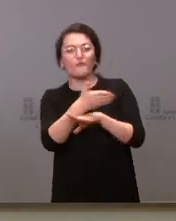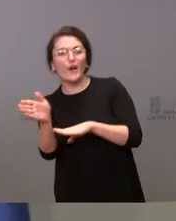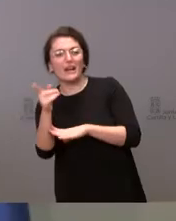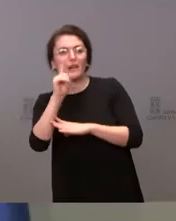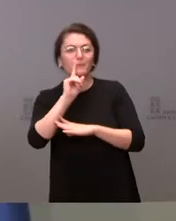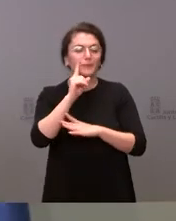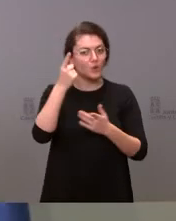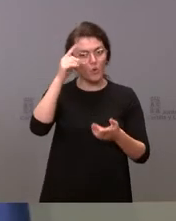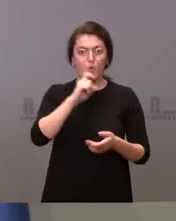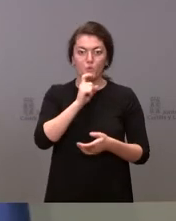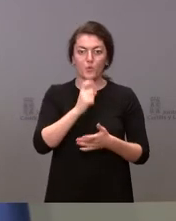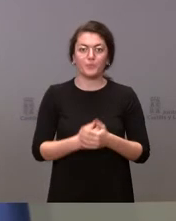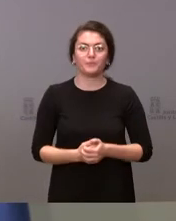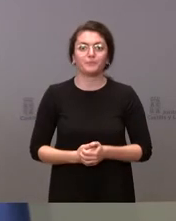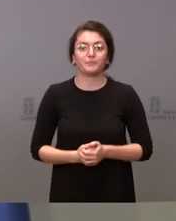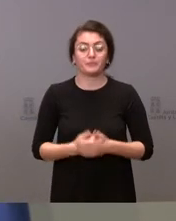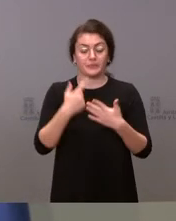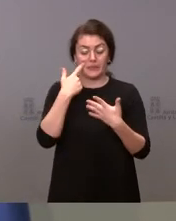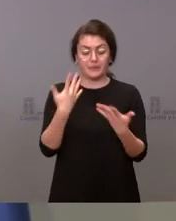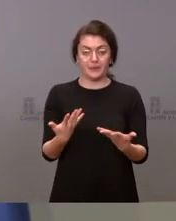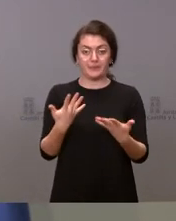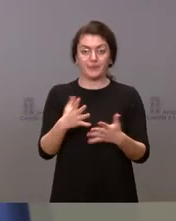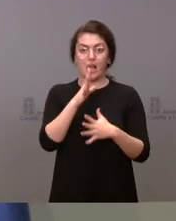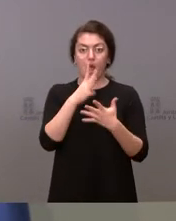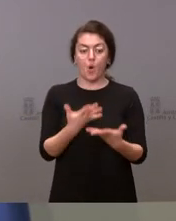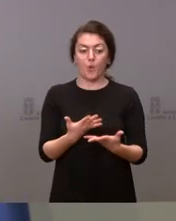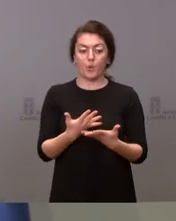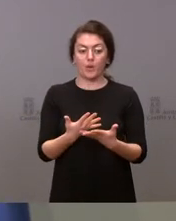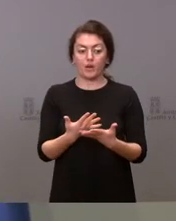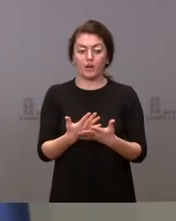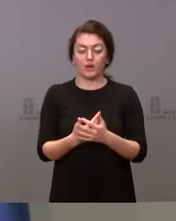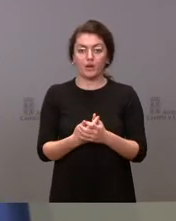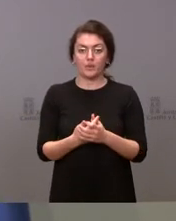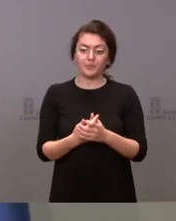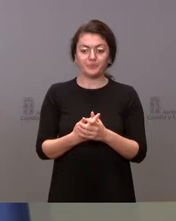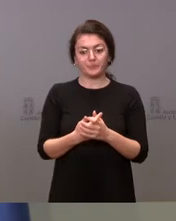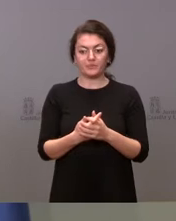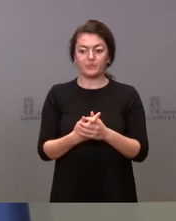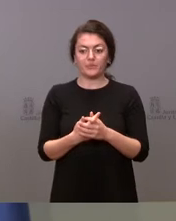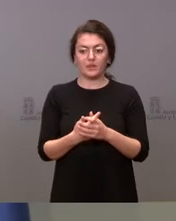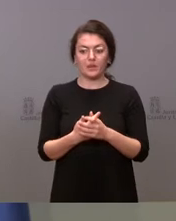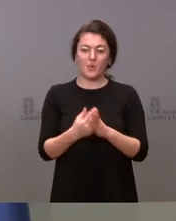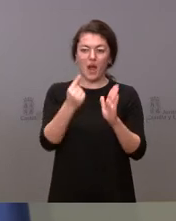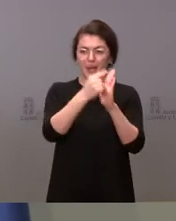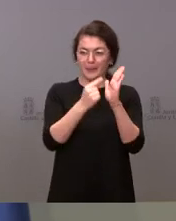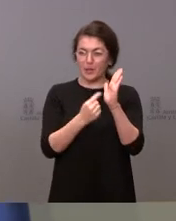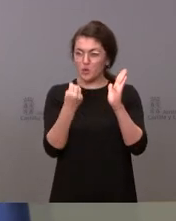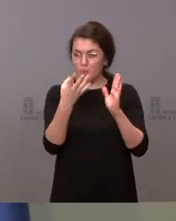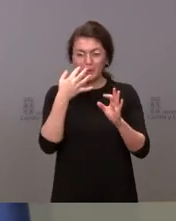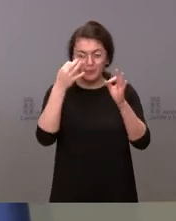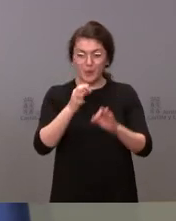Bueno, vamos a ver. En este momento no tenemos este dato aquí encima de la mesa. No sé qué porcentaje